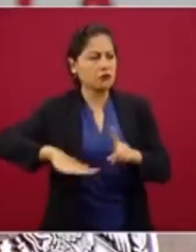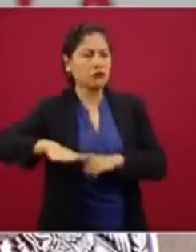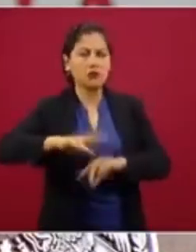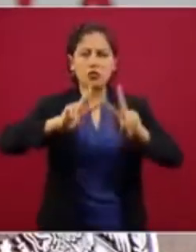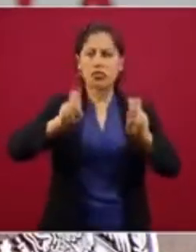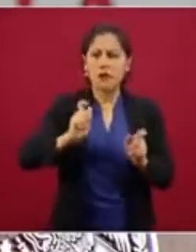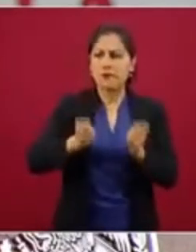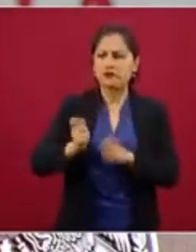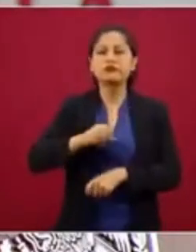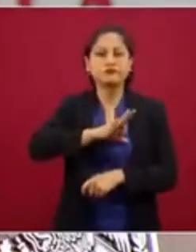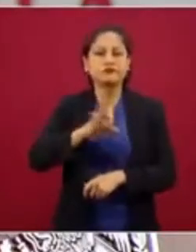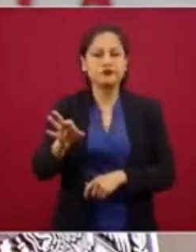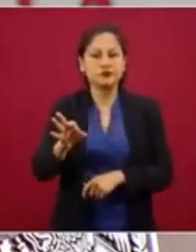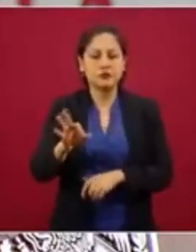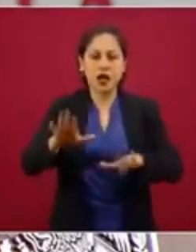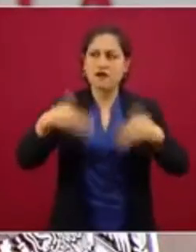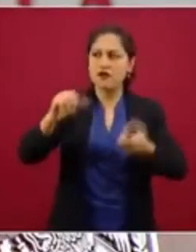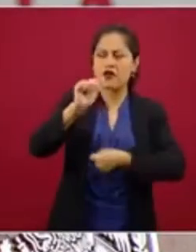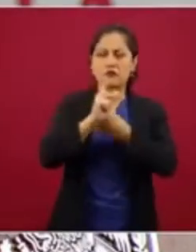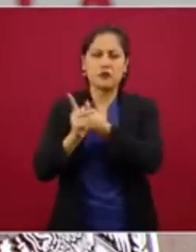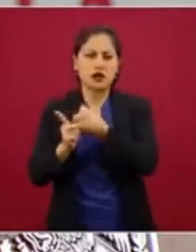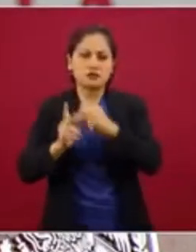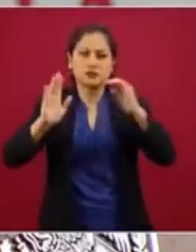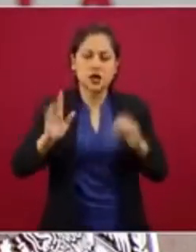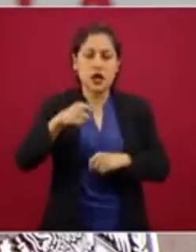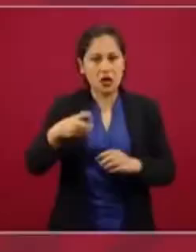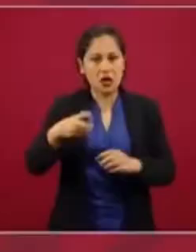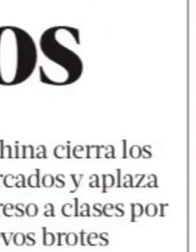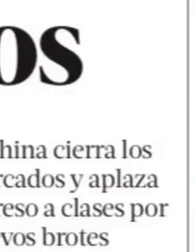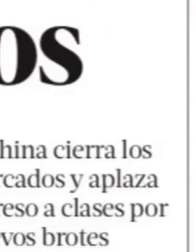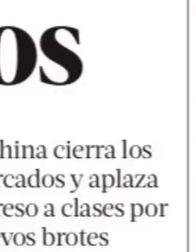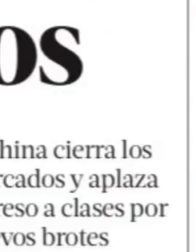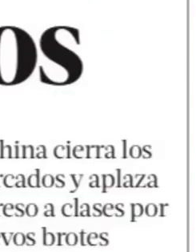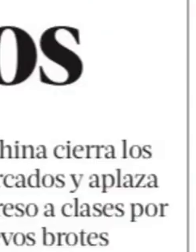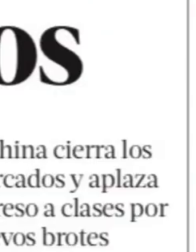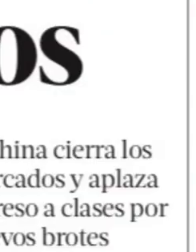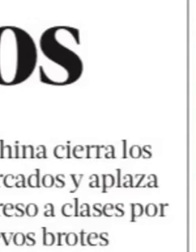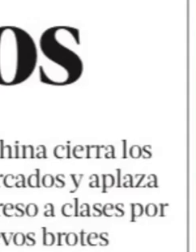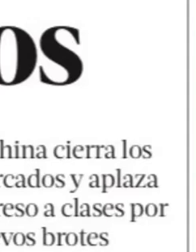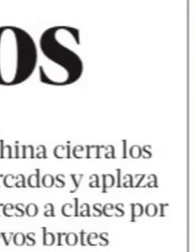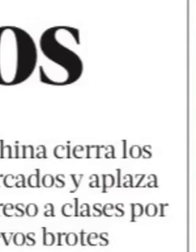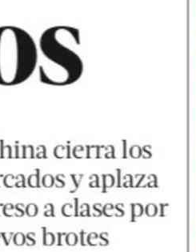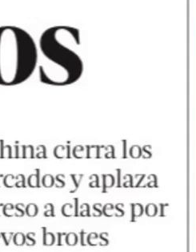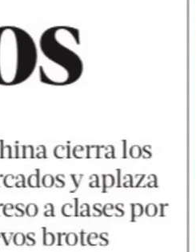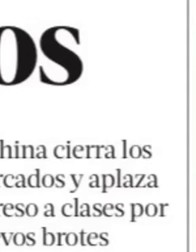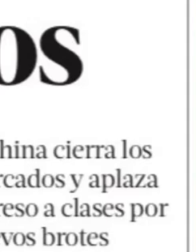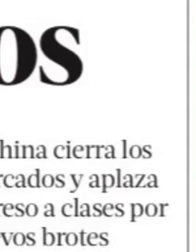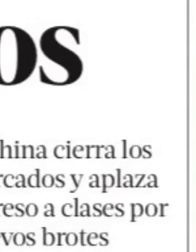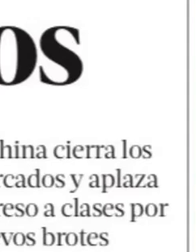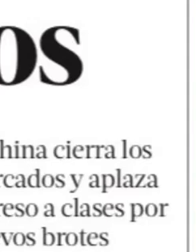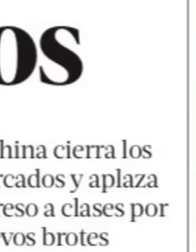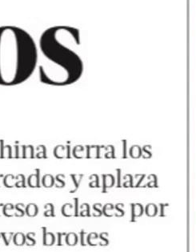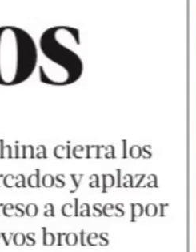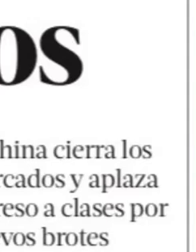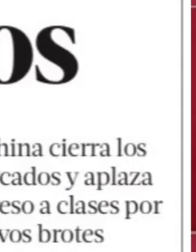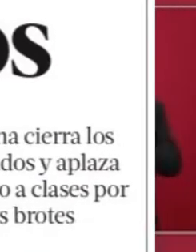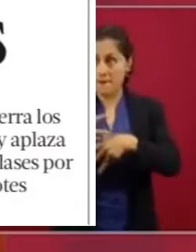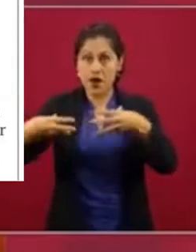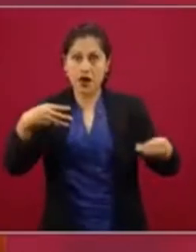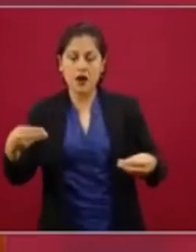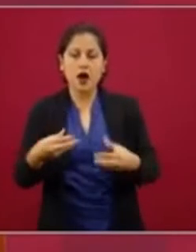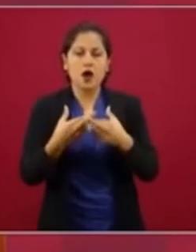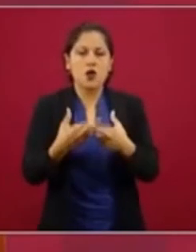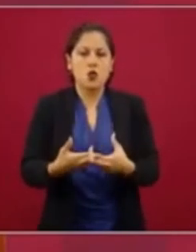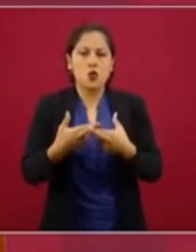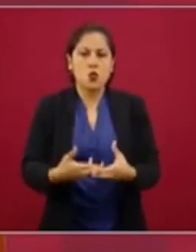Eso nos ayudó mucho, de modo que nunca nos rebasó la pandemia, ni nos va a rebasar. Siempre va a haber una cama con especialistas, con